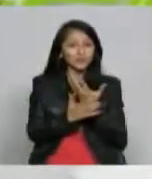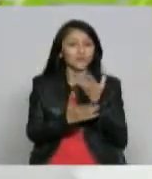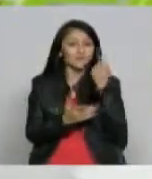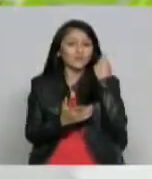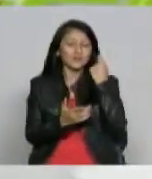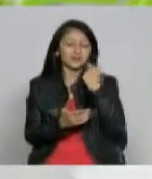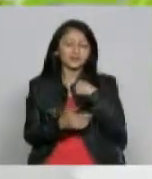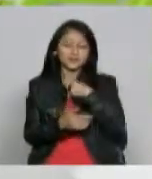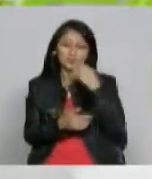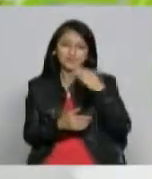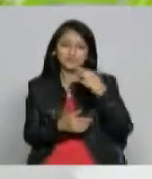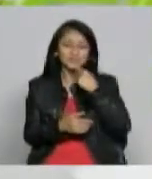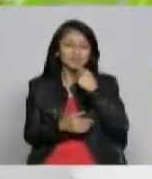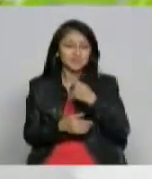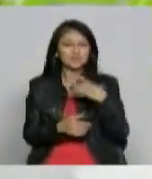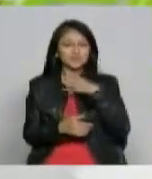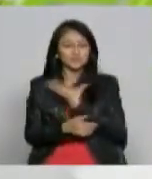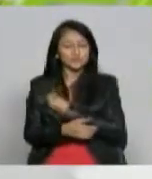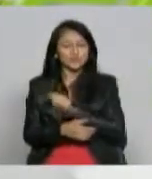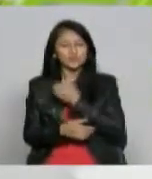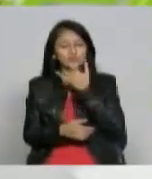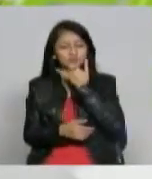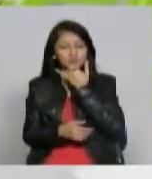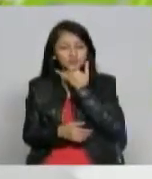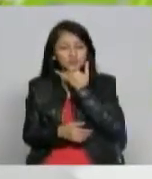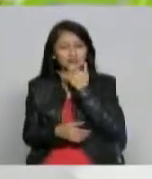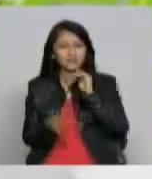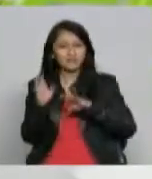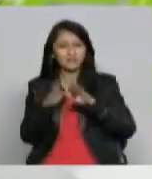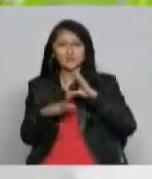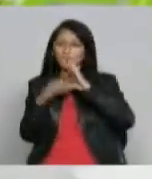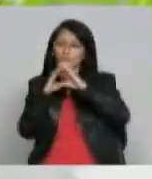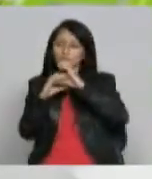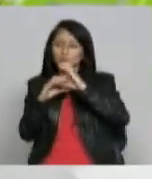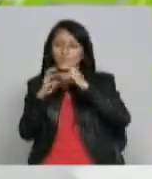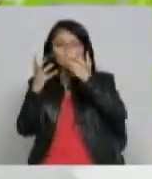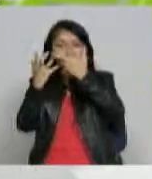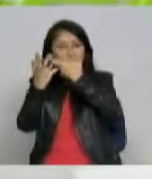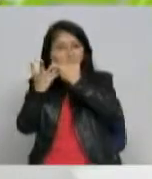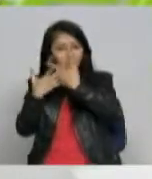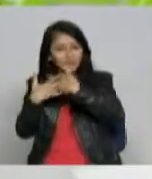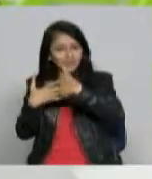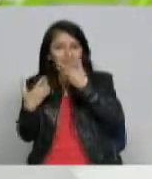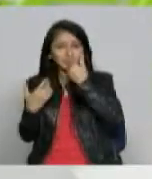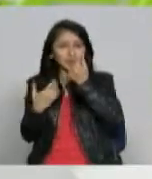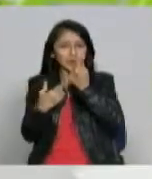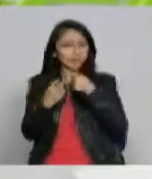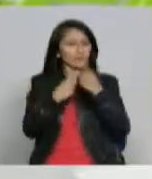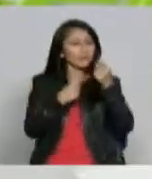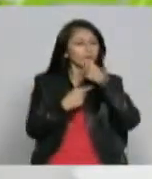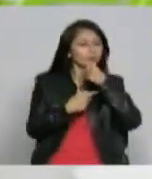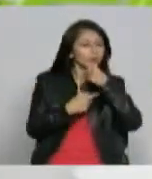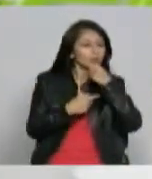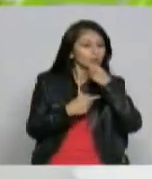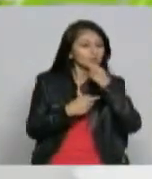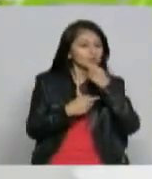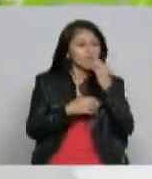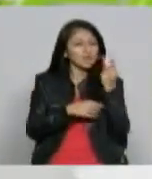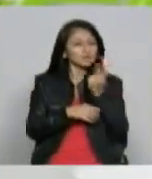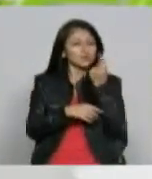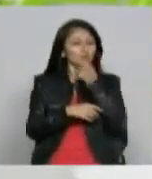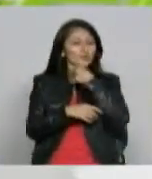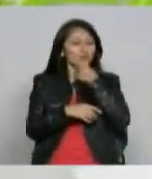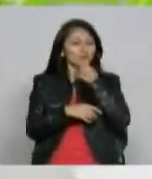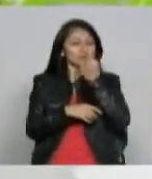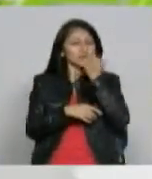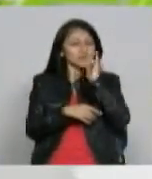yo siempre he dicho ¿por qué nos estamos especializando más en comunicación organizacional y los periodistas en esencia el periodista de